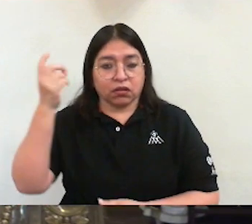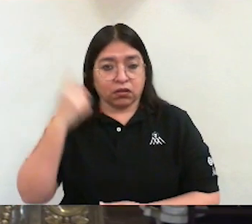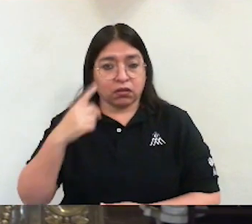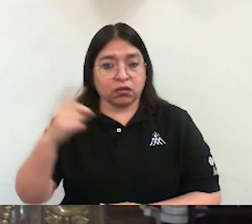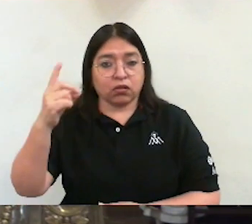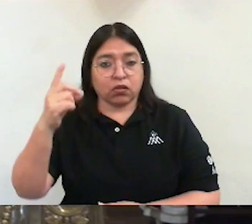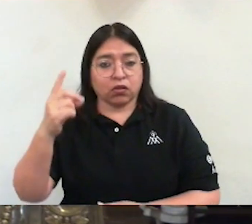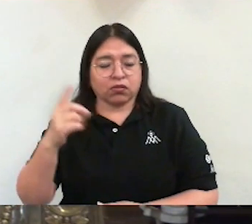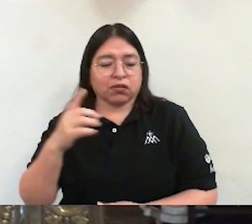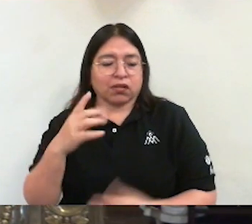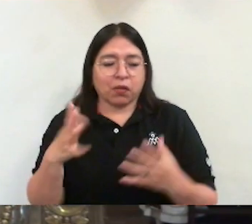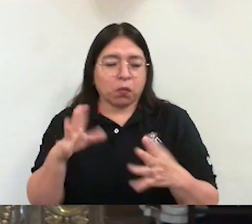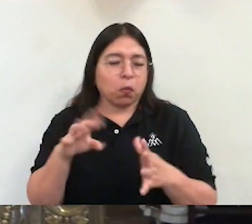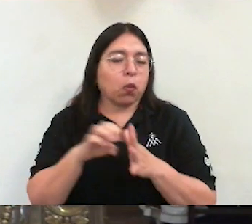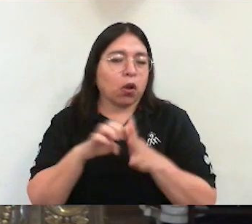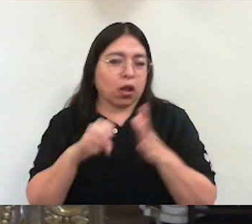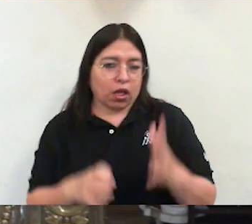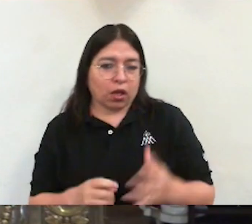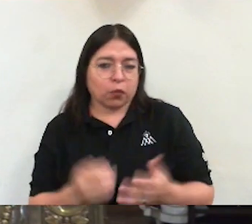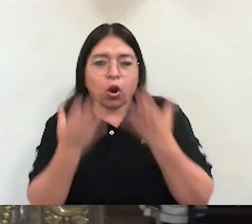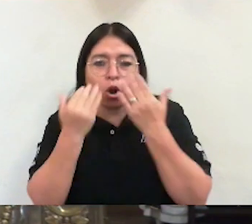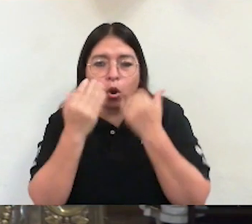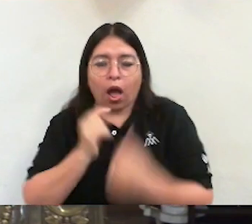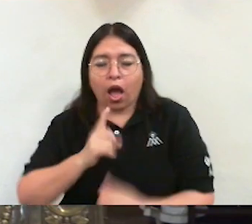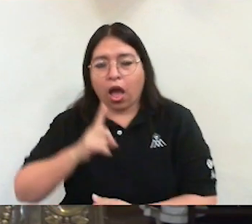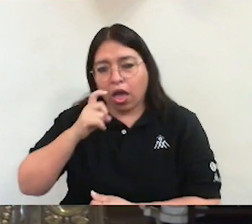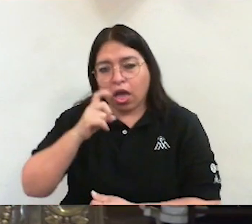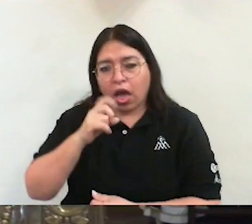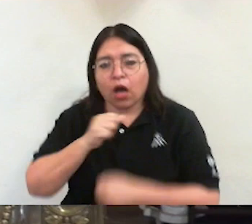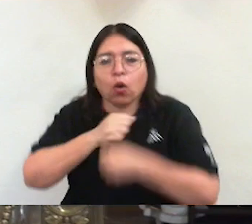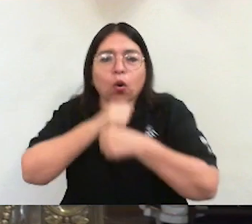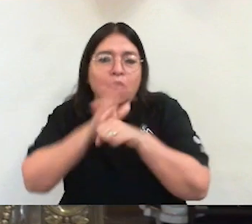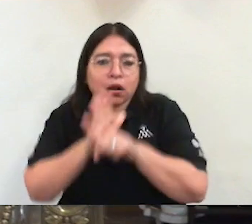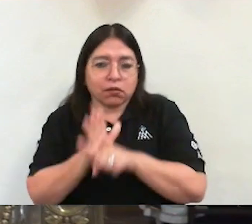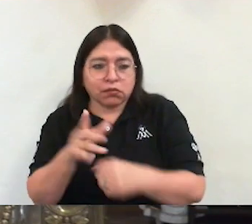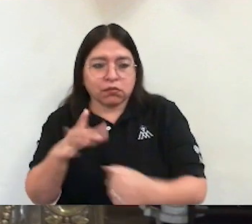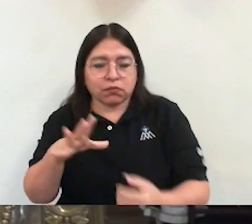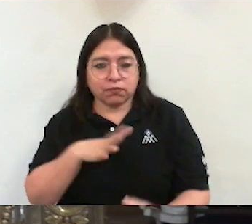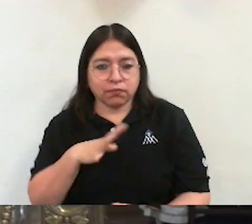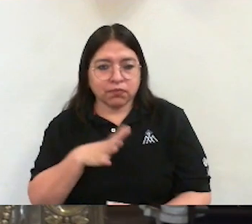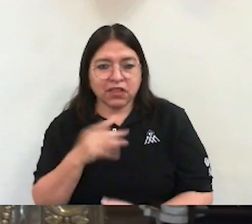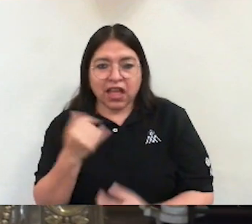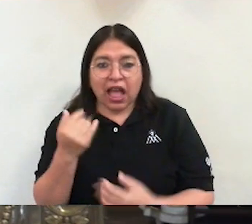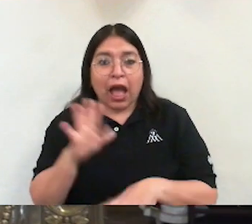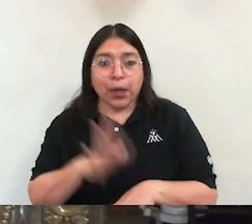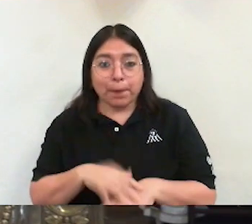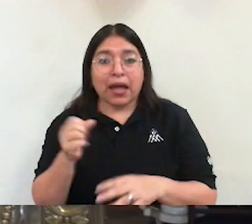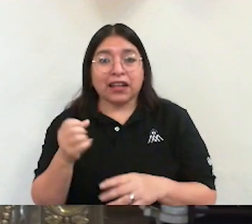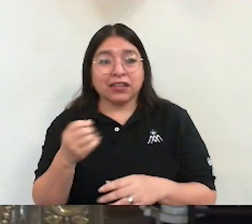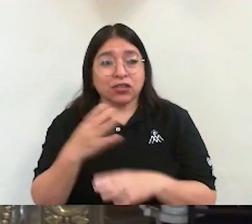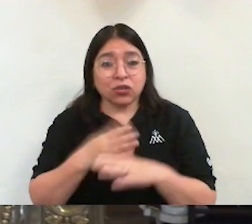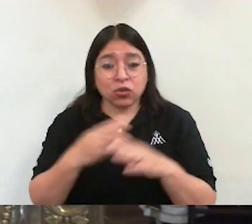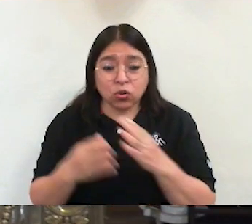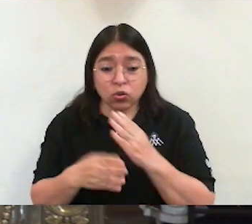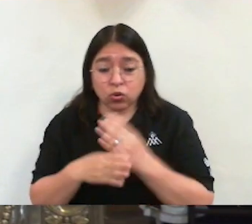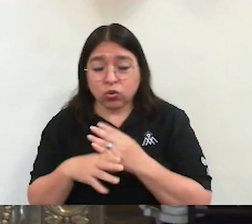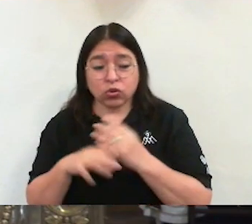la sequía, la pandemia, se suman muchas veces